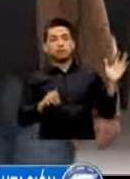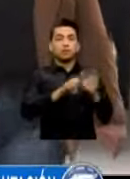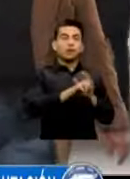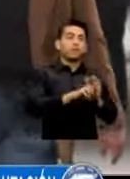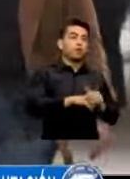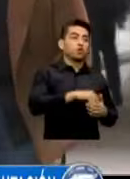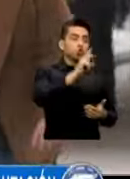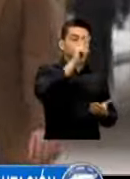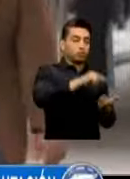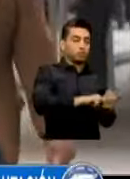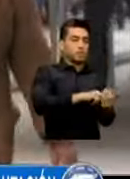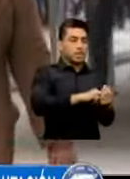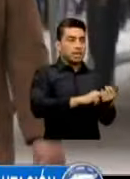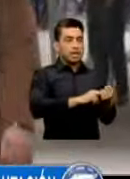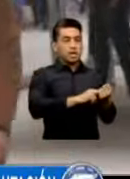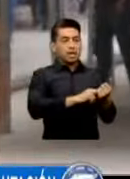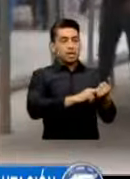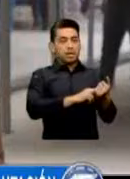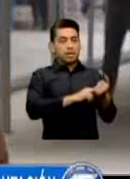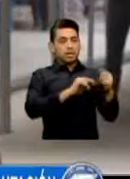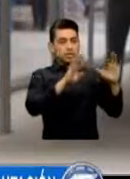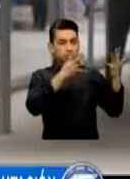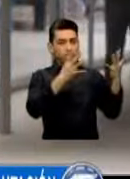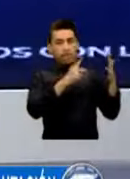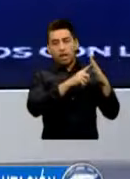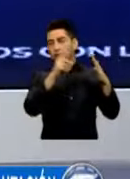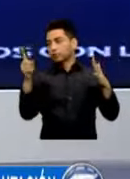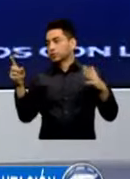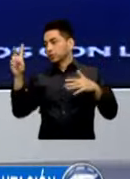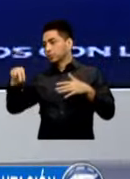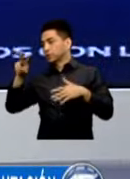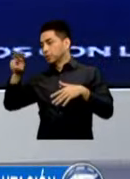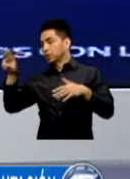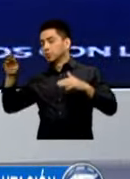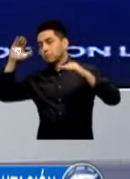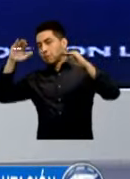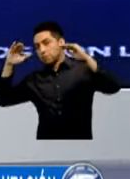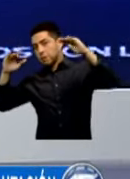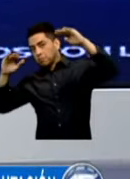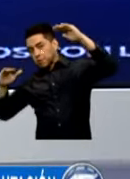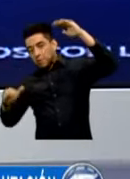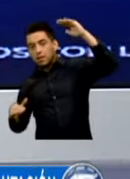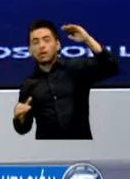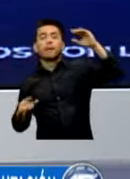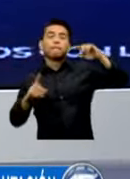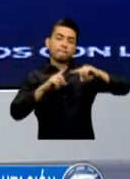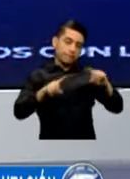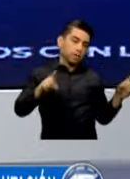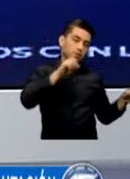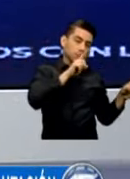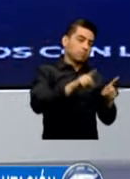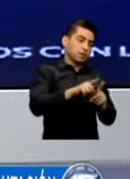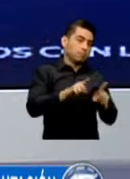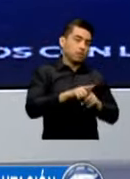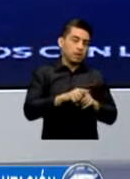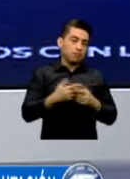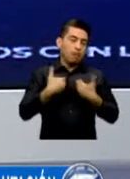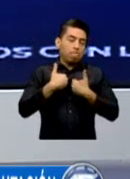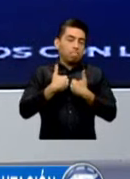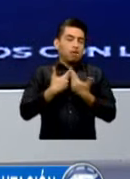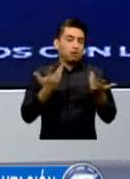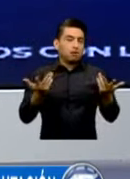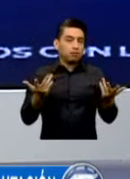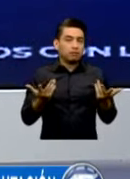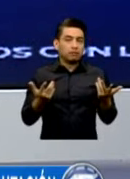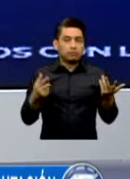Descenso En Los Hechos Criminales Son Una Realidad Sin Embargo Hay Un Impacto Por Supuesto Que Se Ve Como Negativo